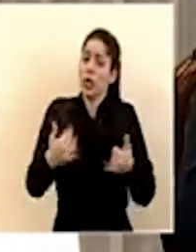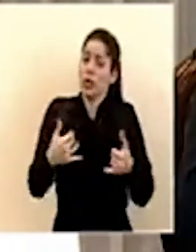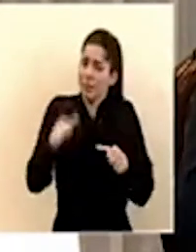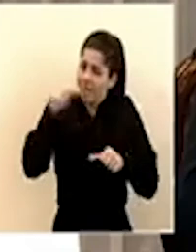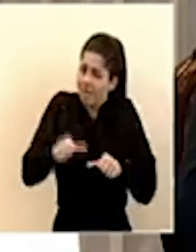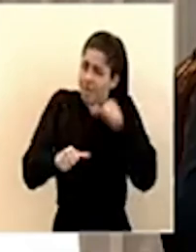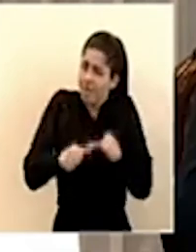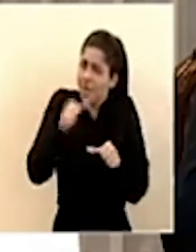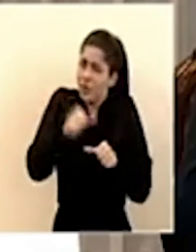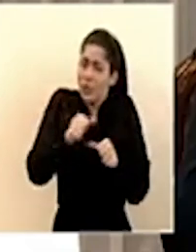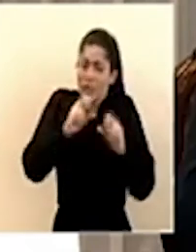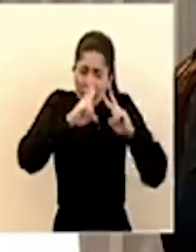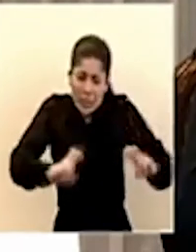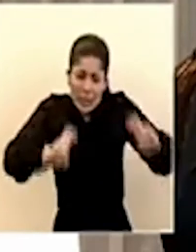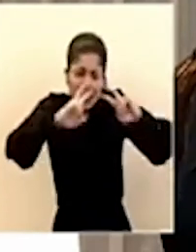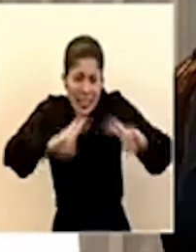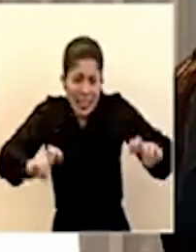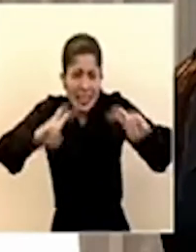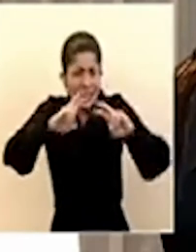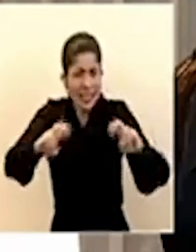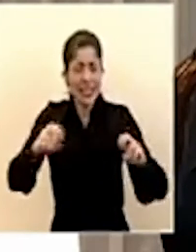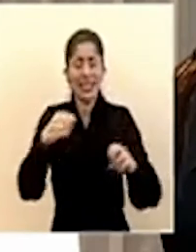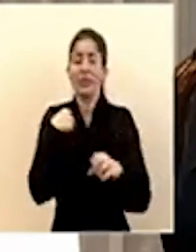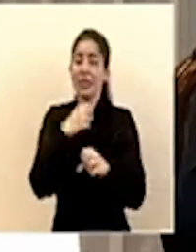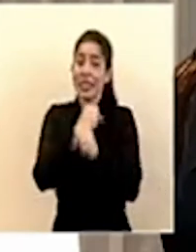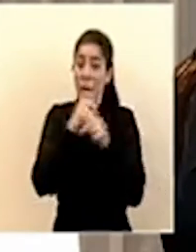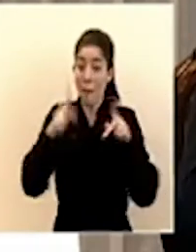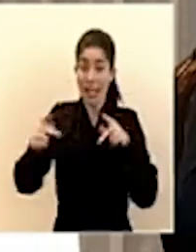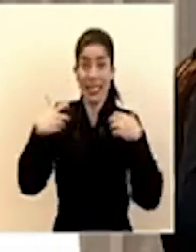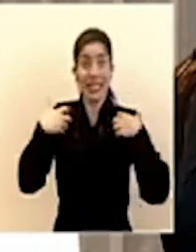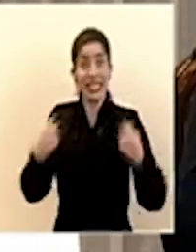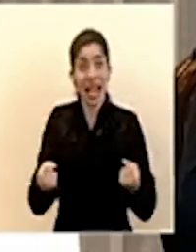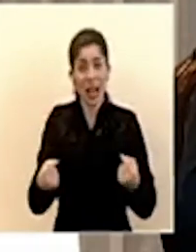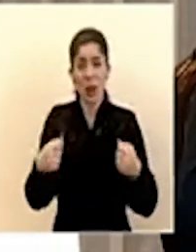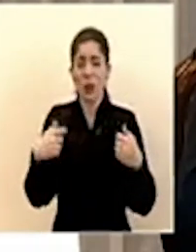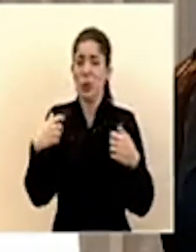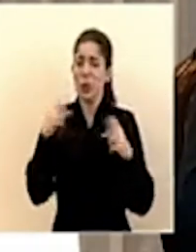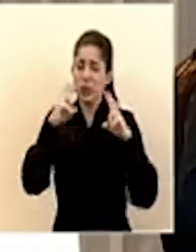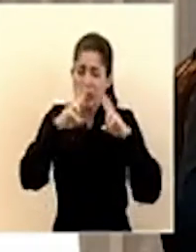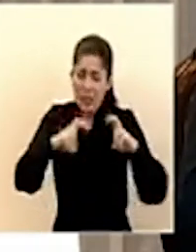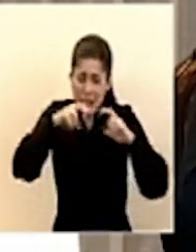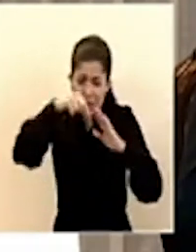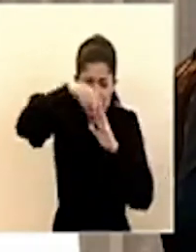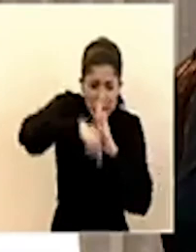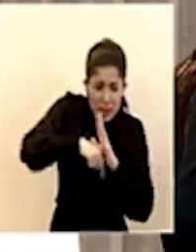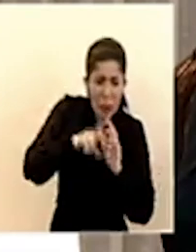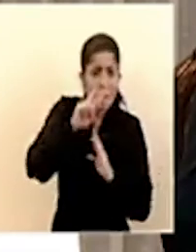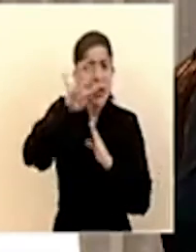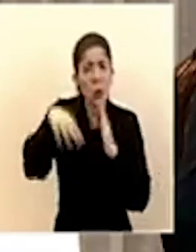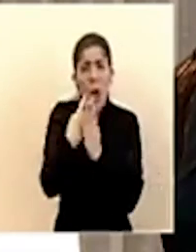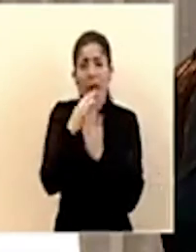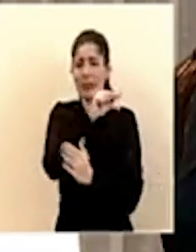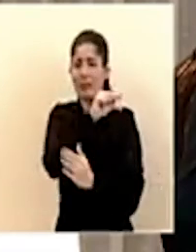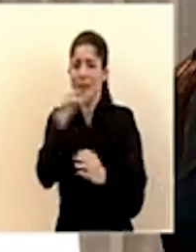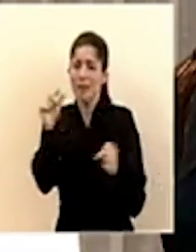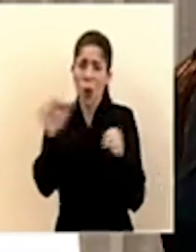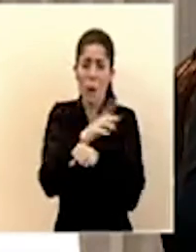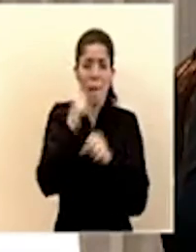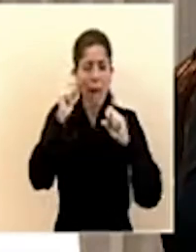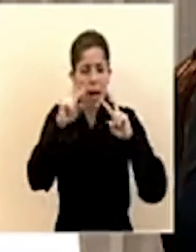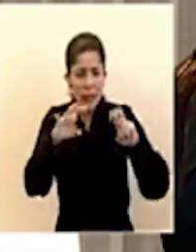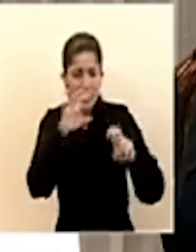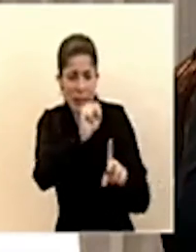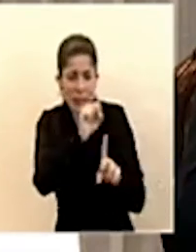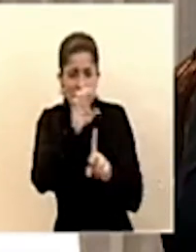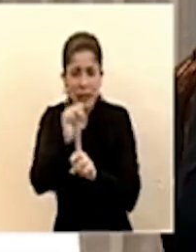posible y todos los seguimientos y hemos agotado le aseguro que el personal de salud está al vilo las 24 horas 7 días a la semana para darle seguimiento a